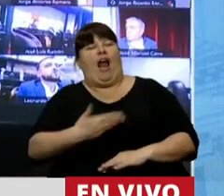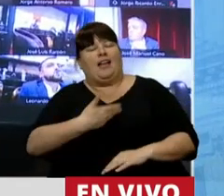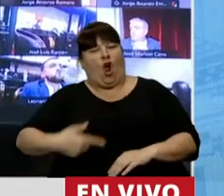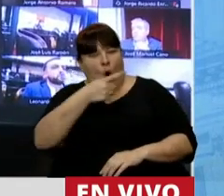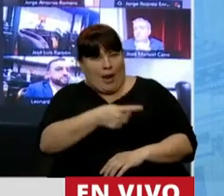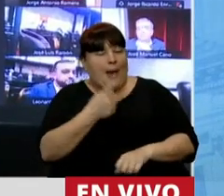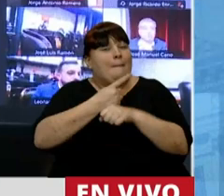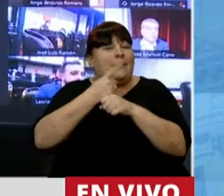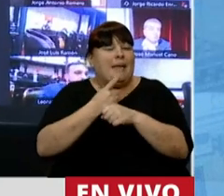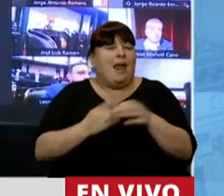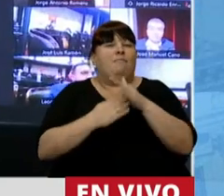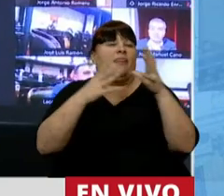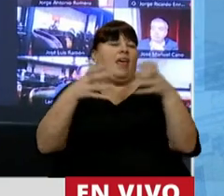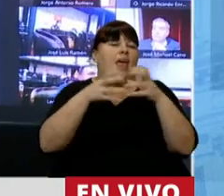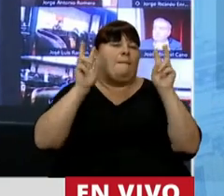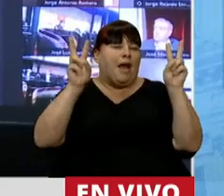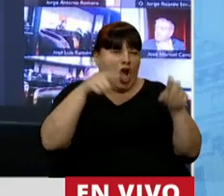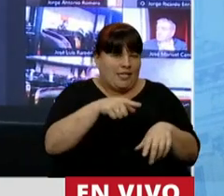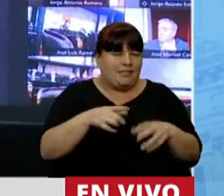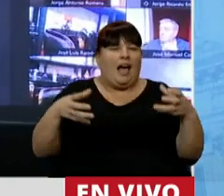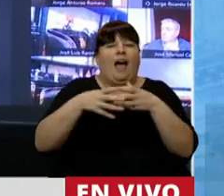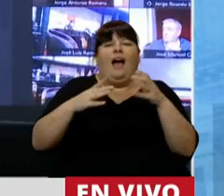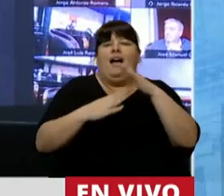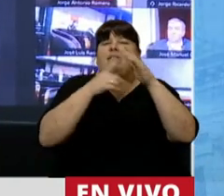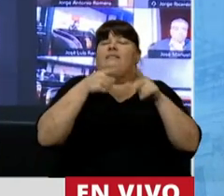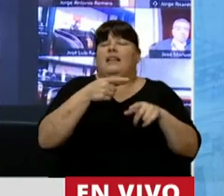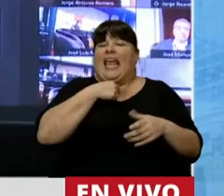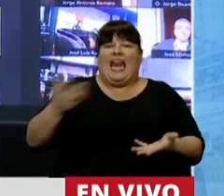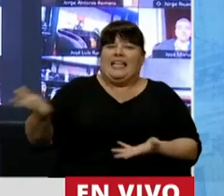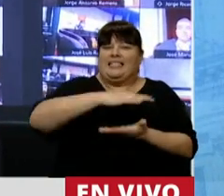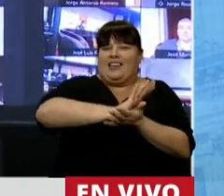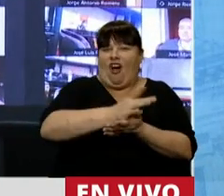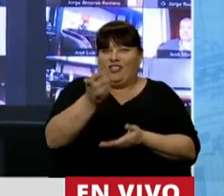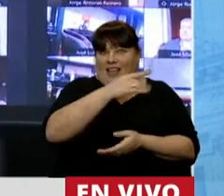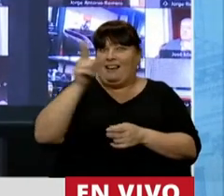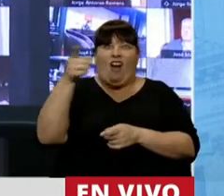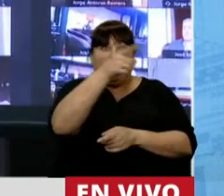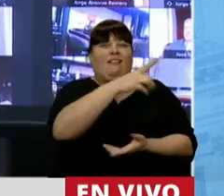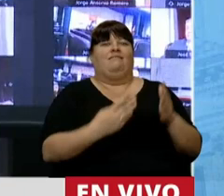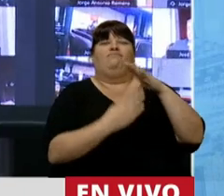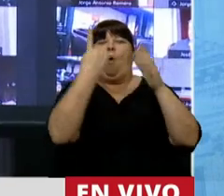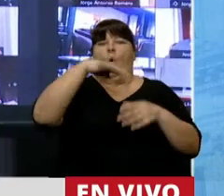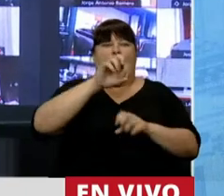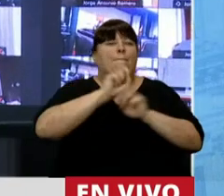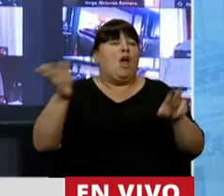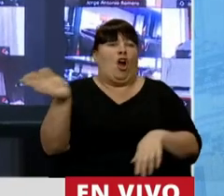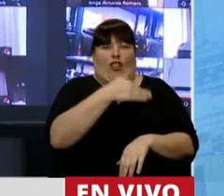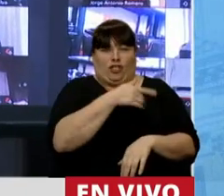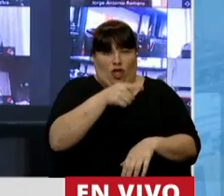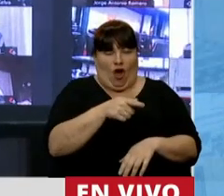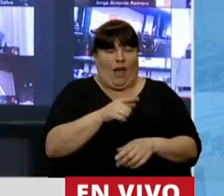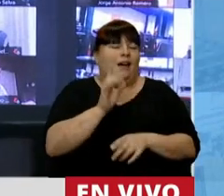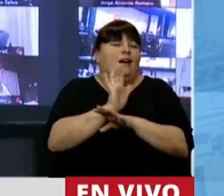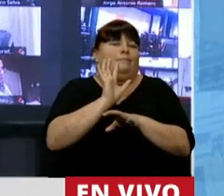empezando por la oligarquía peronista, la oligarquía que vino a acabar con todas las oligarquías y se transformó en la peor oligarquía que